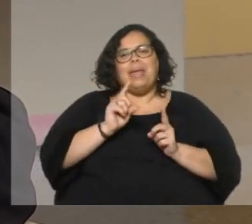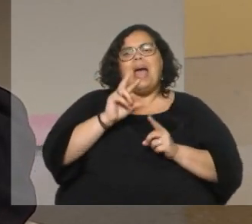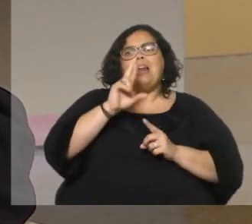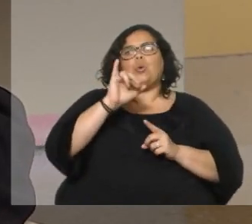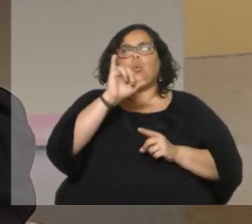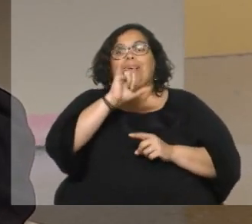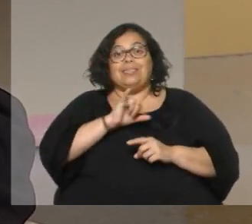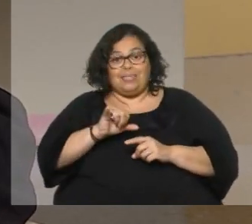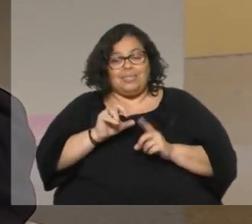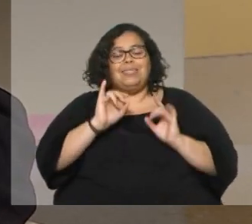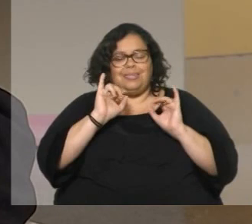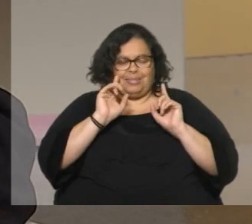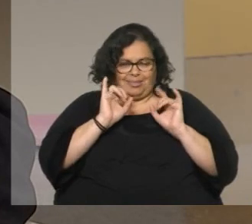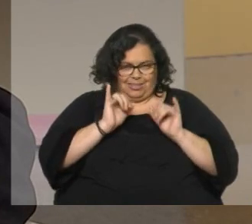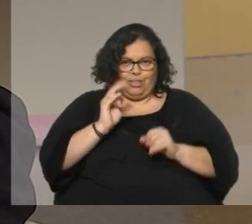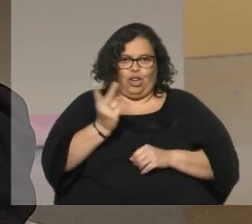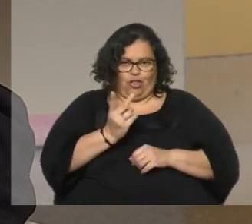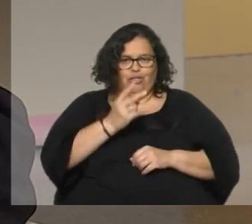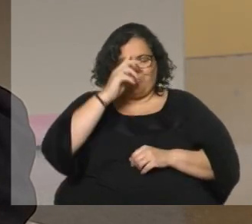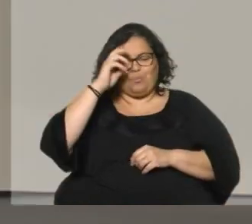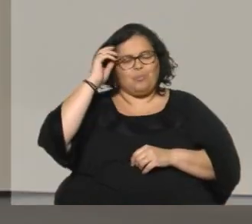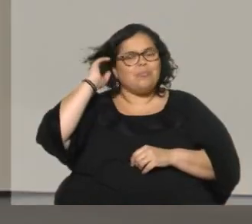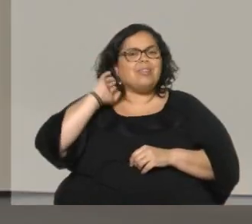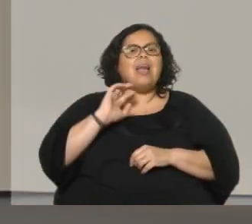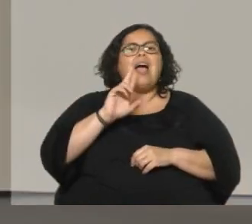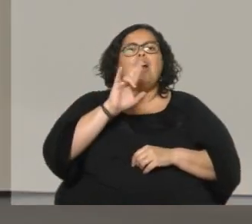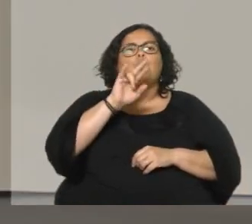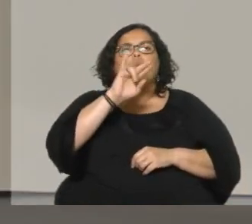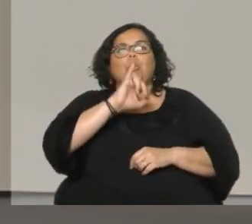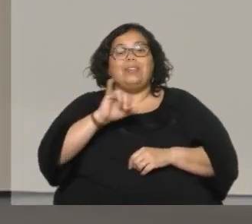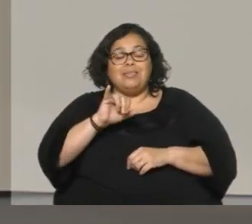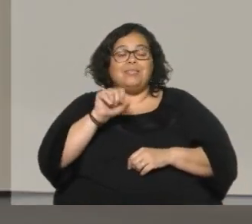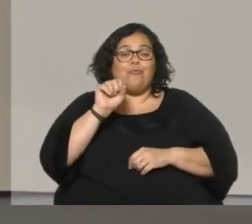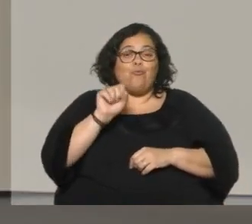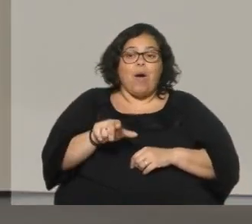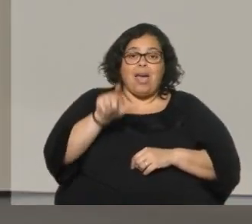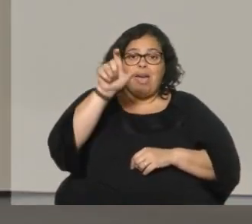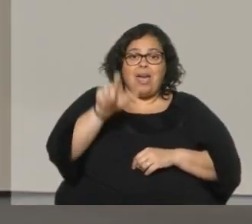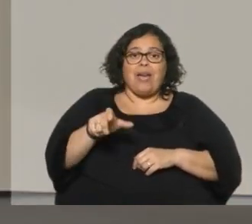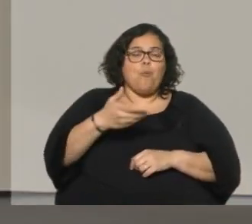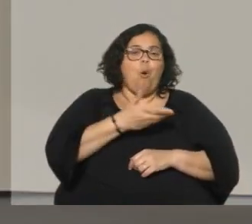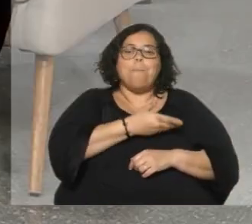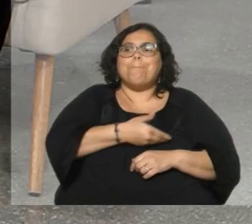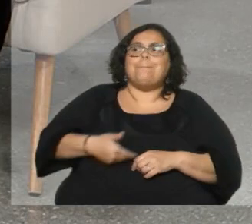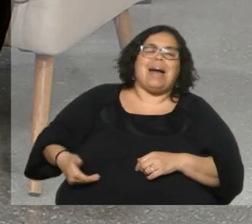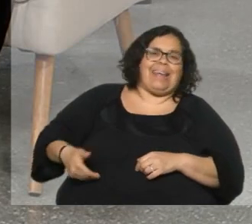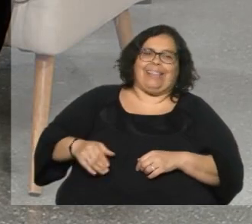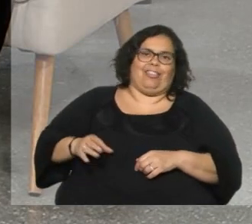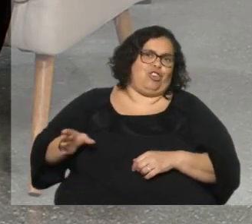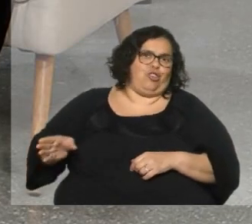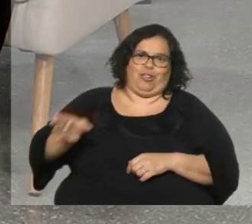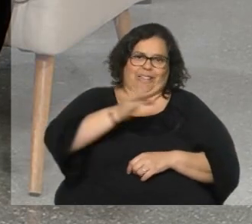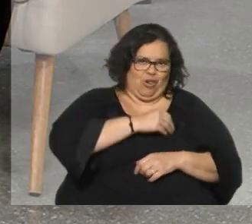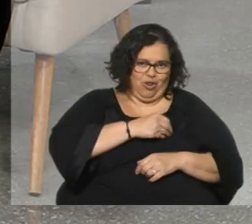sí, claro sí, sí, sí Eduardo Ruiz fue digamos maestro de los maestros sí, sí, sí